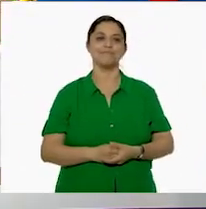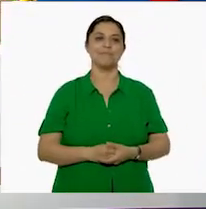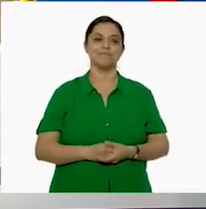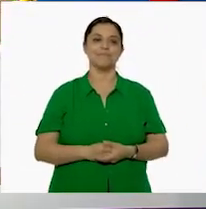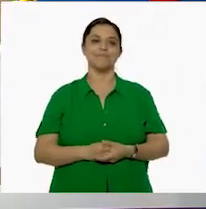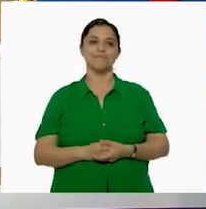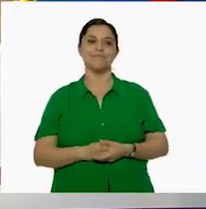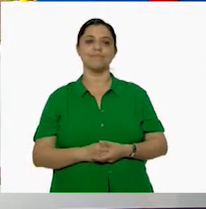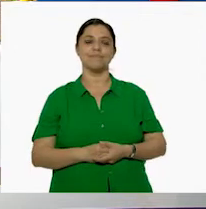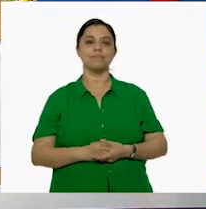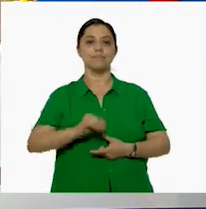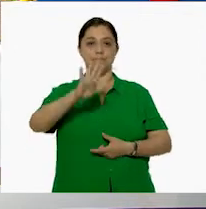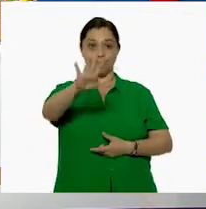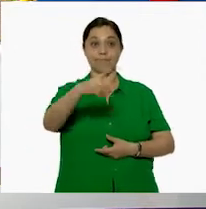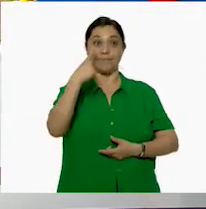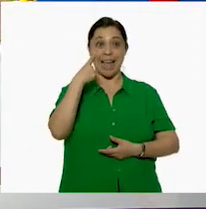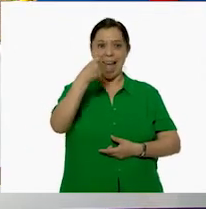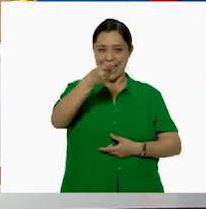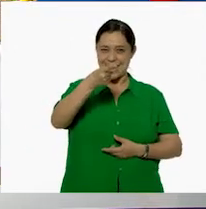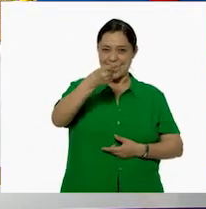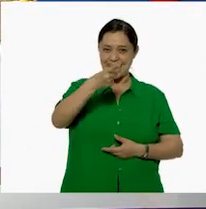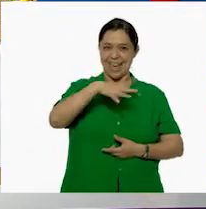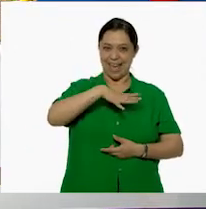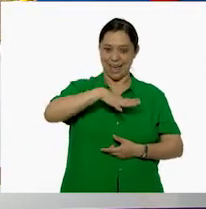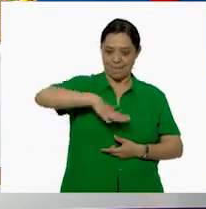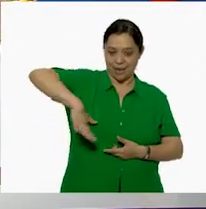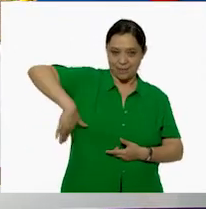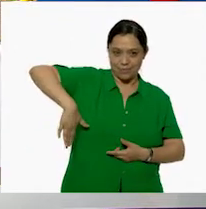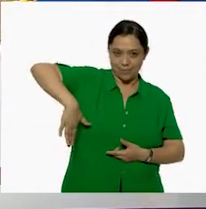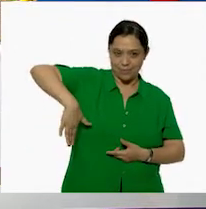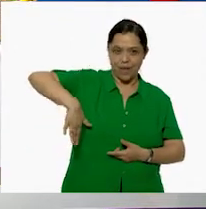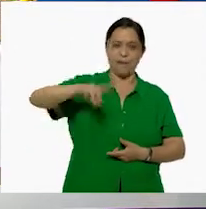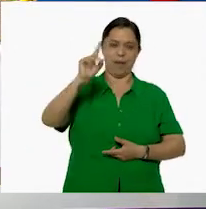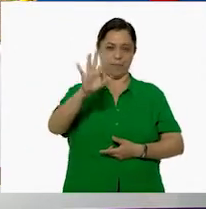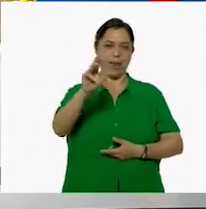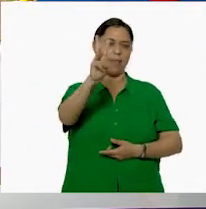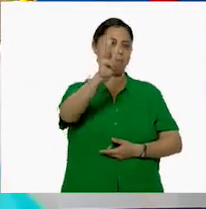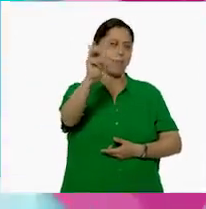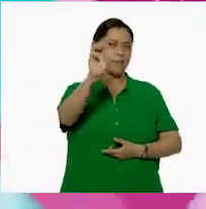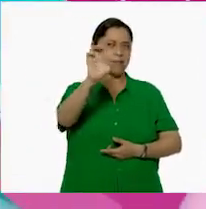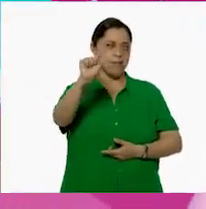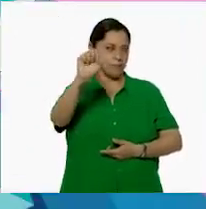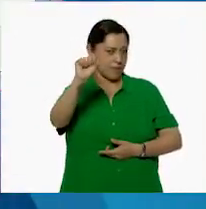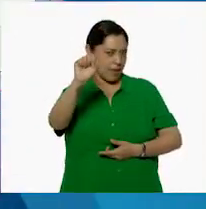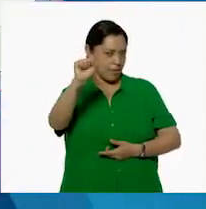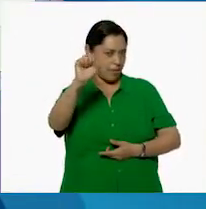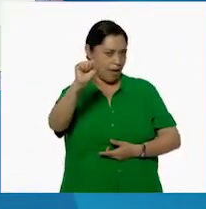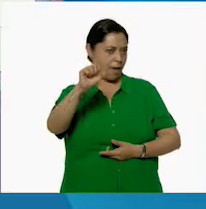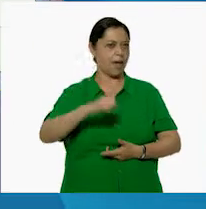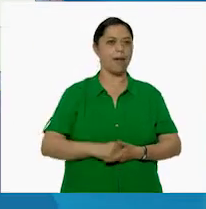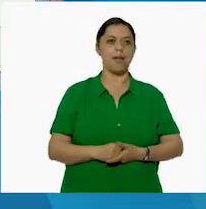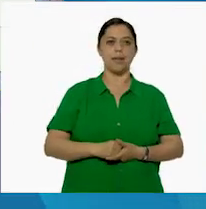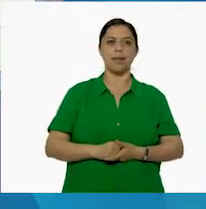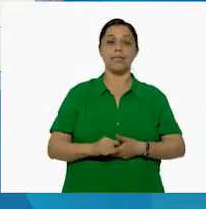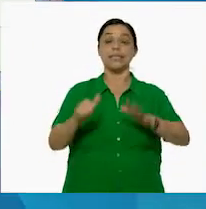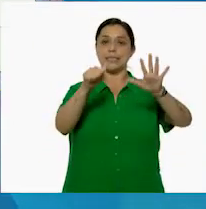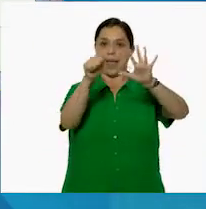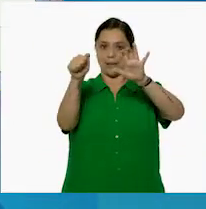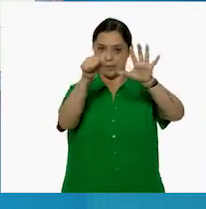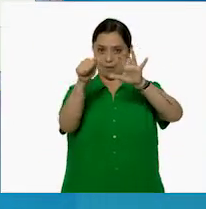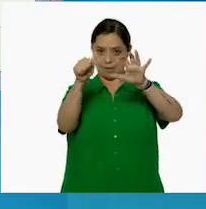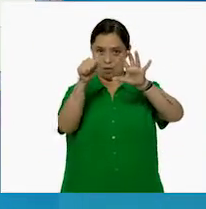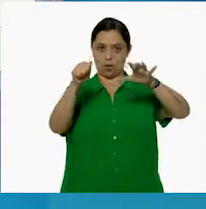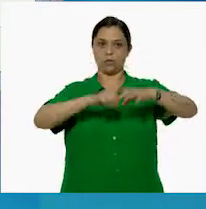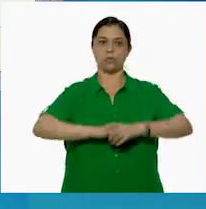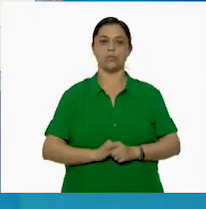Y las cantidades que teníamos, si no me recuerdo, eran 360. Sí, 600. 600.